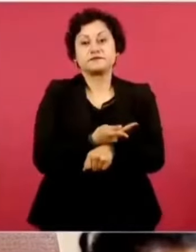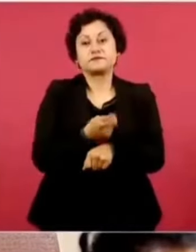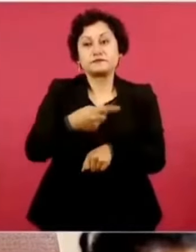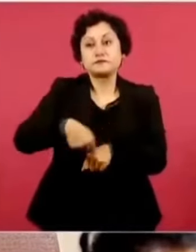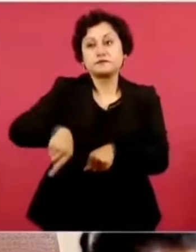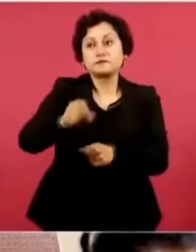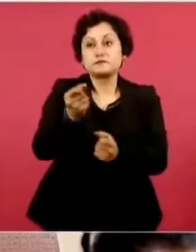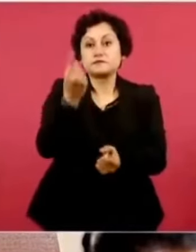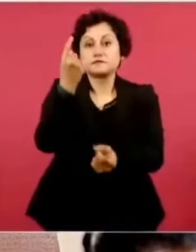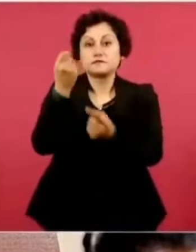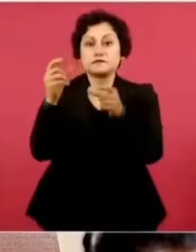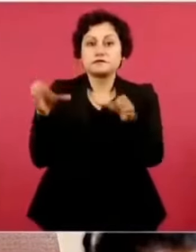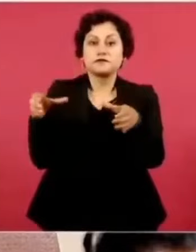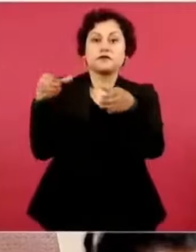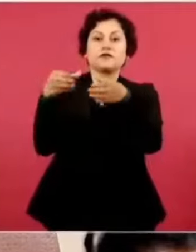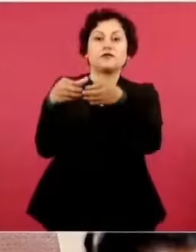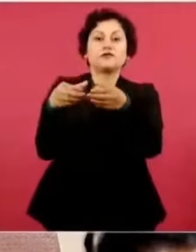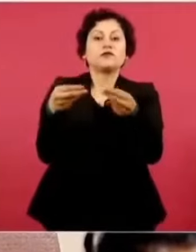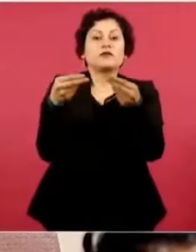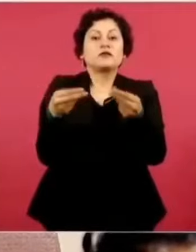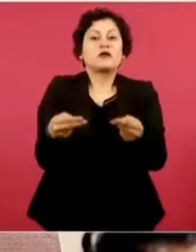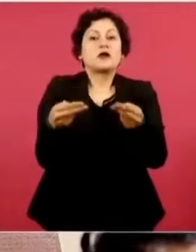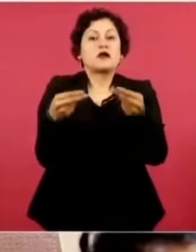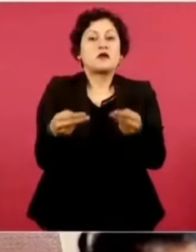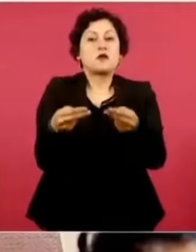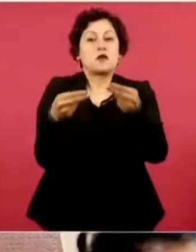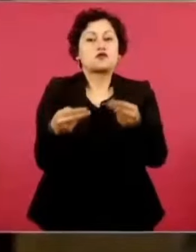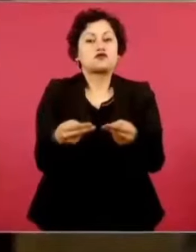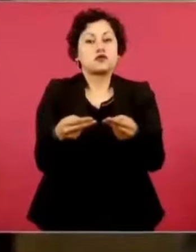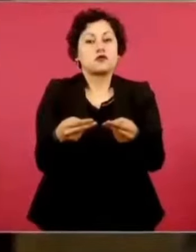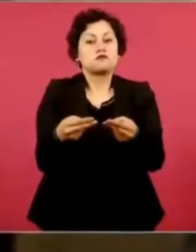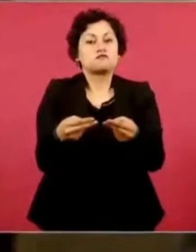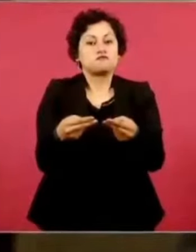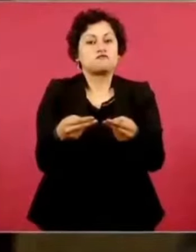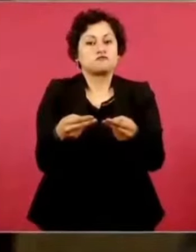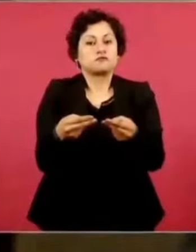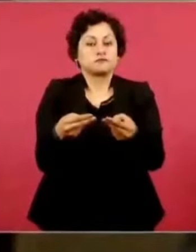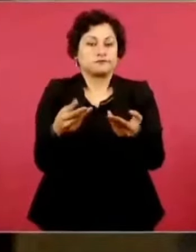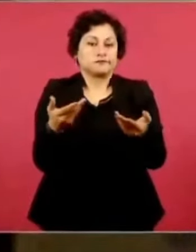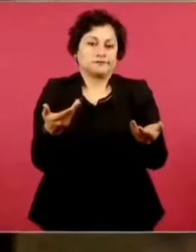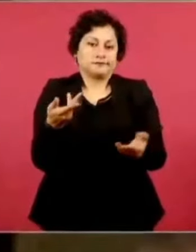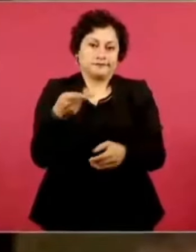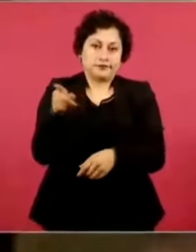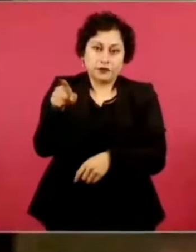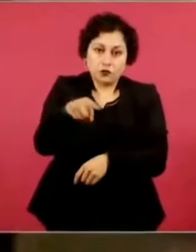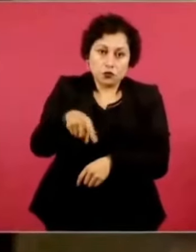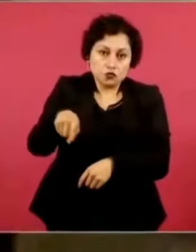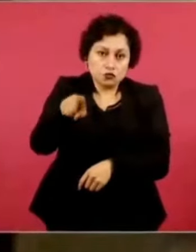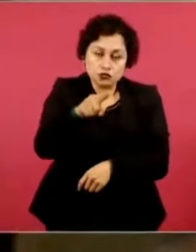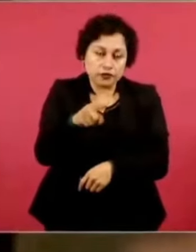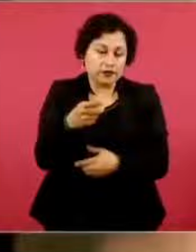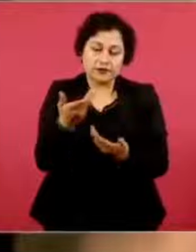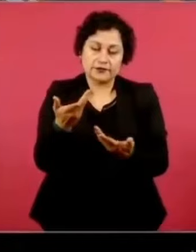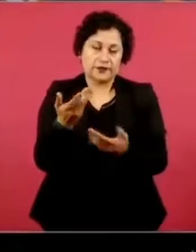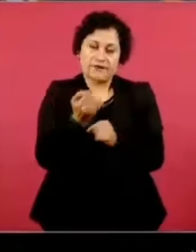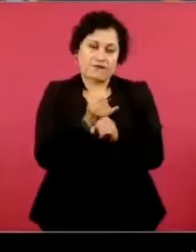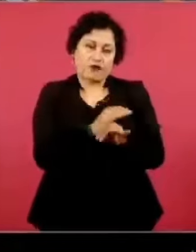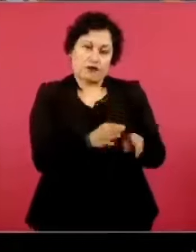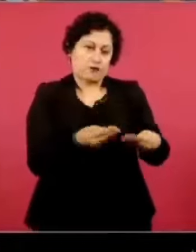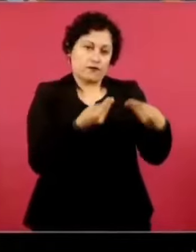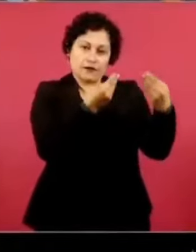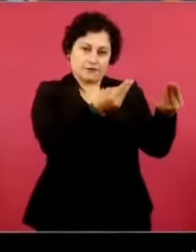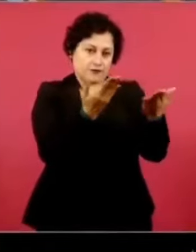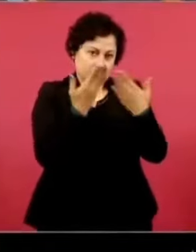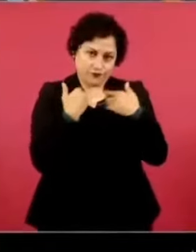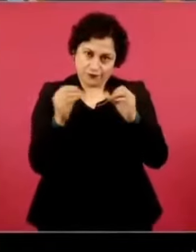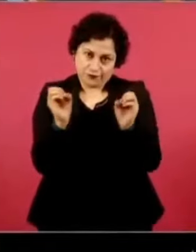Ustedes no informan sobre la corrupción que había en la compra de los medicamentos,